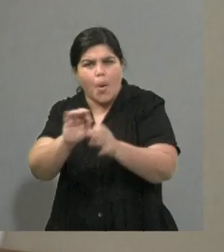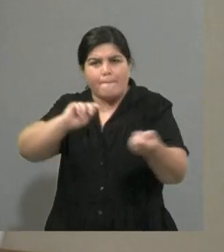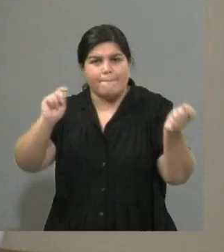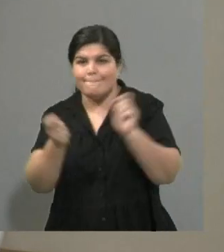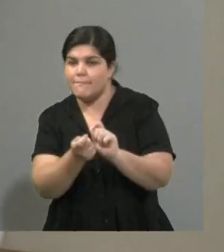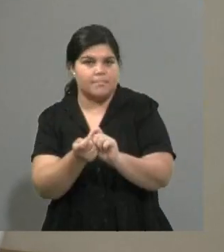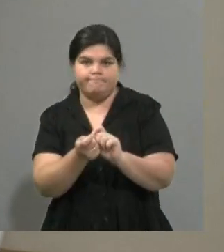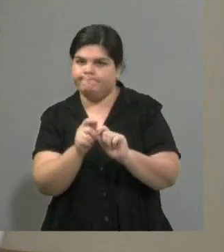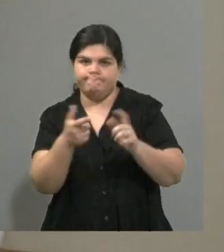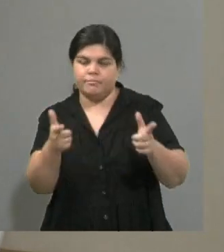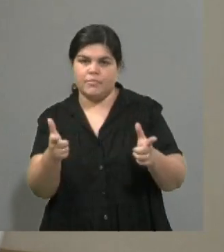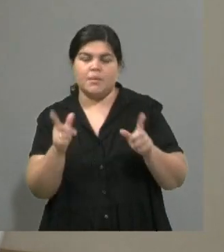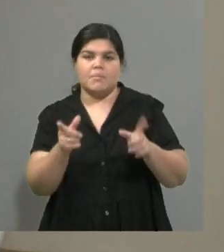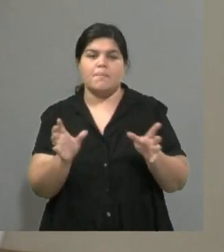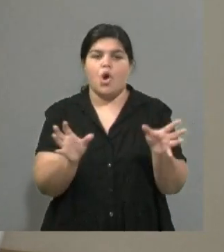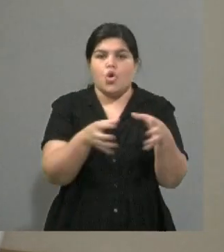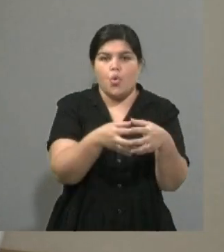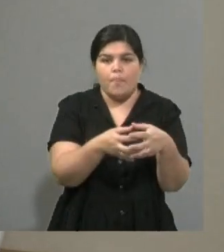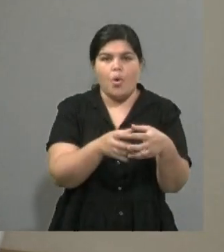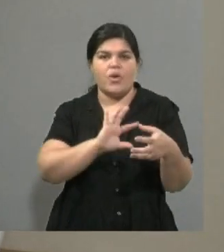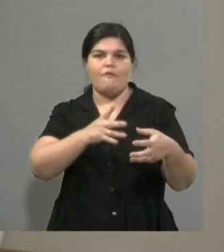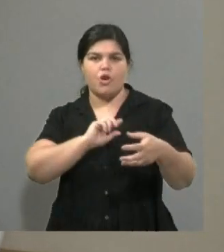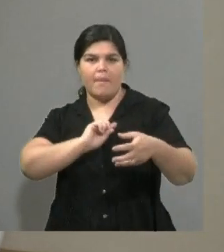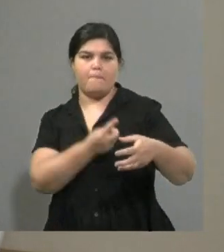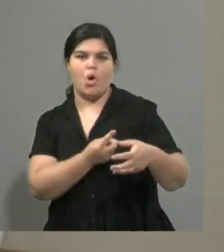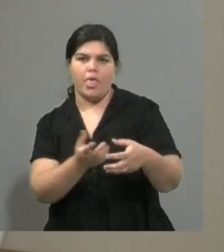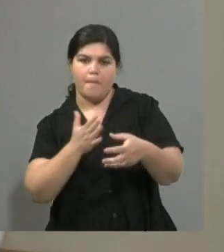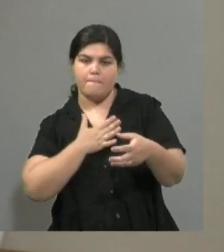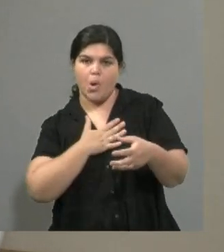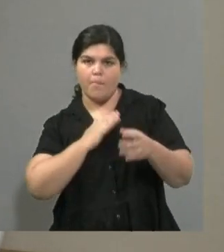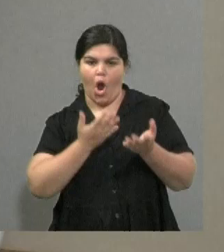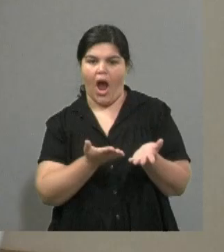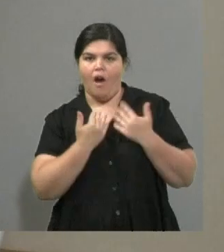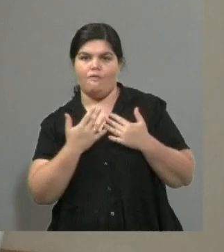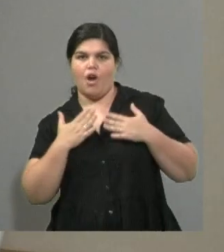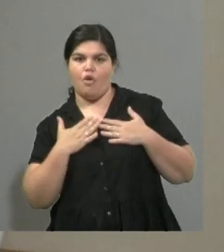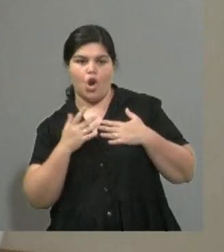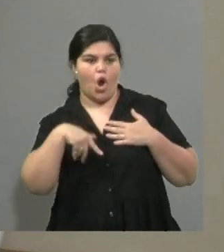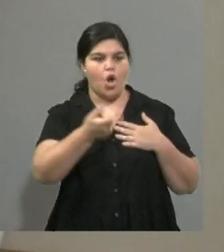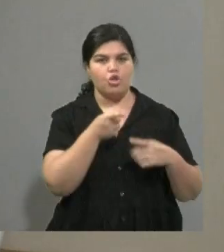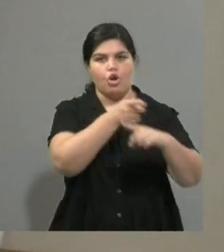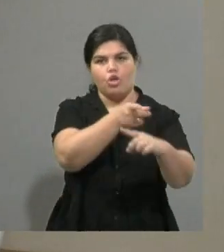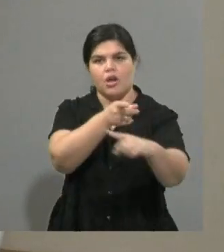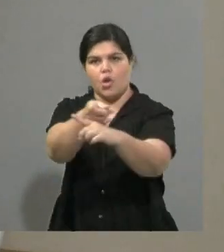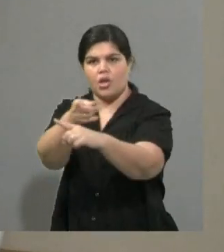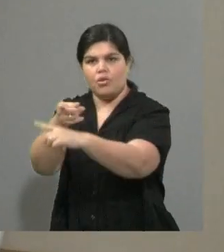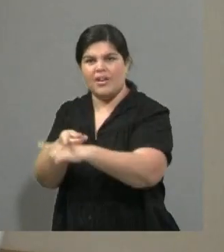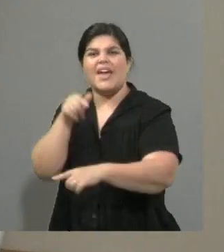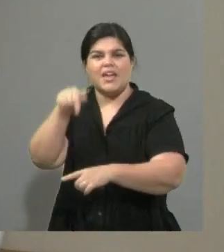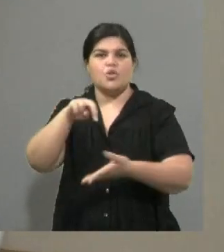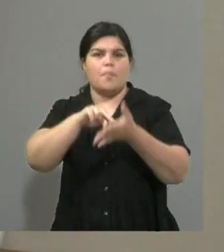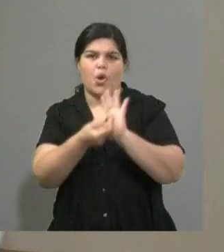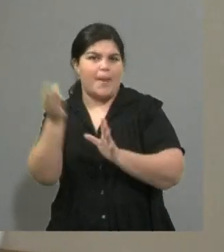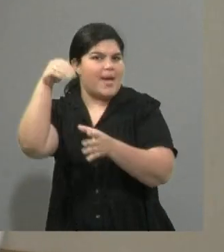o tratan de beneficiarse pasalmente ellos sin tratar de preponderar y tratar de solucionar el conflicto general. Bueno, muy